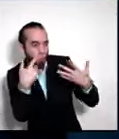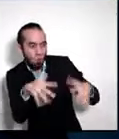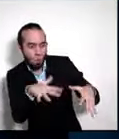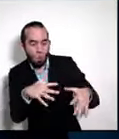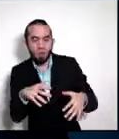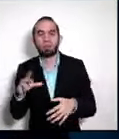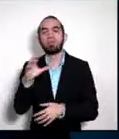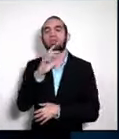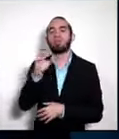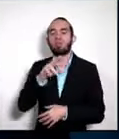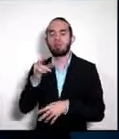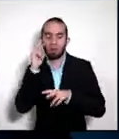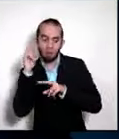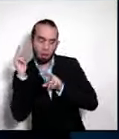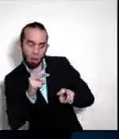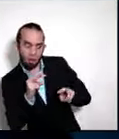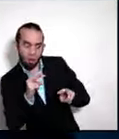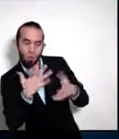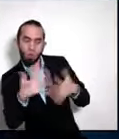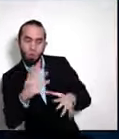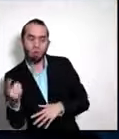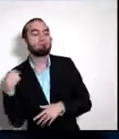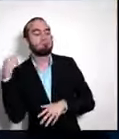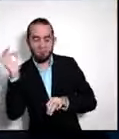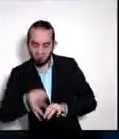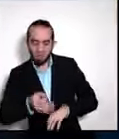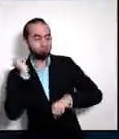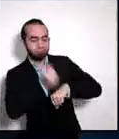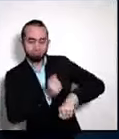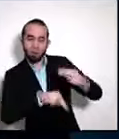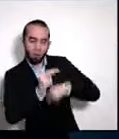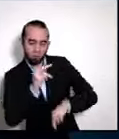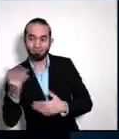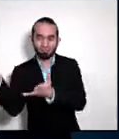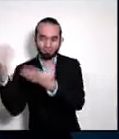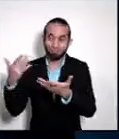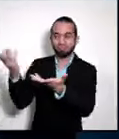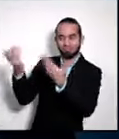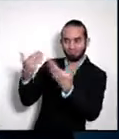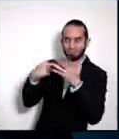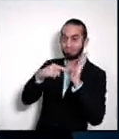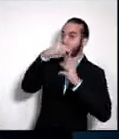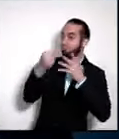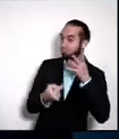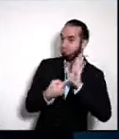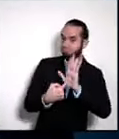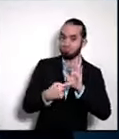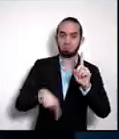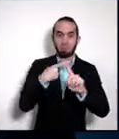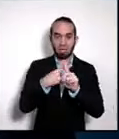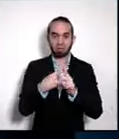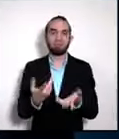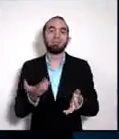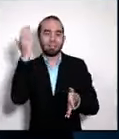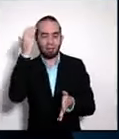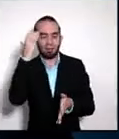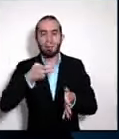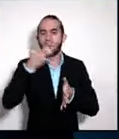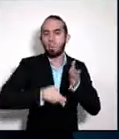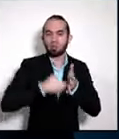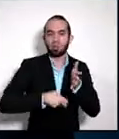a la hora de atraer inversión. Y, por supuesto, por los incentivos generosos e incentivos fiscales